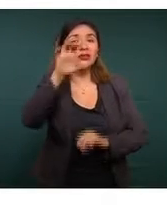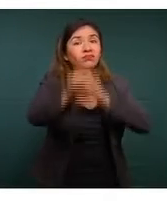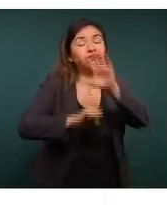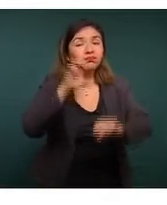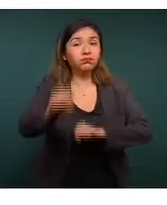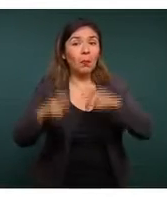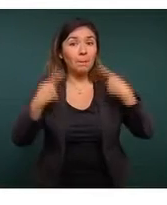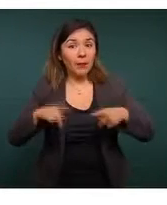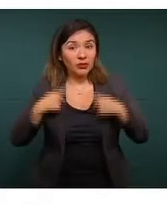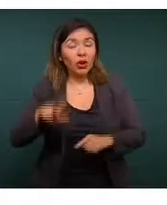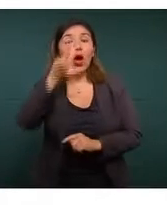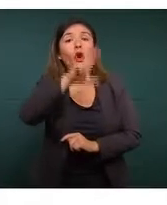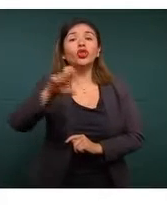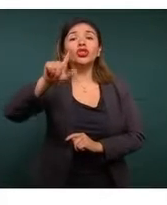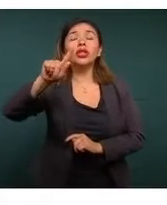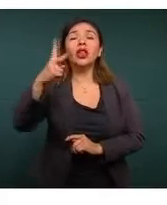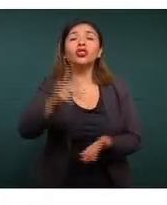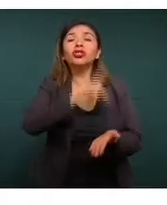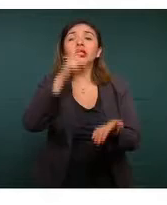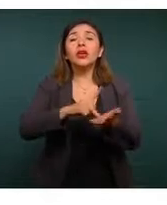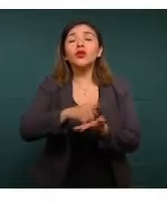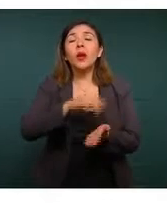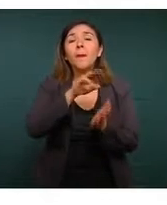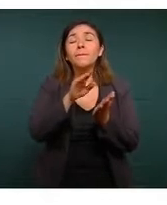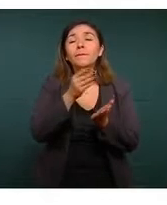782 kilogramos de marihuana,